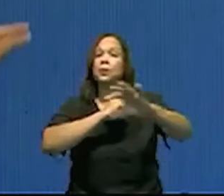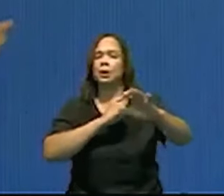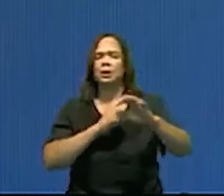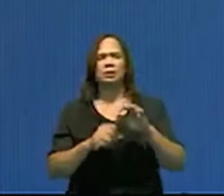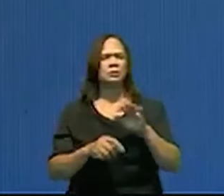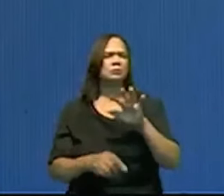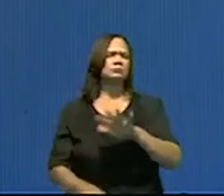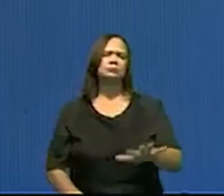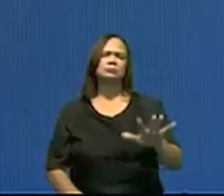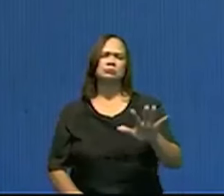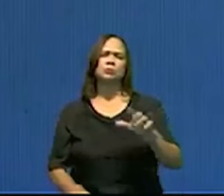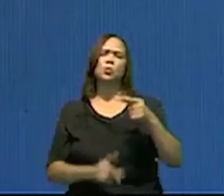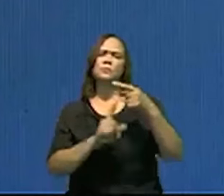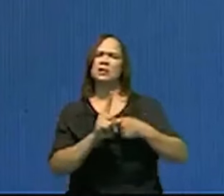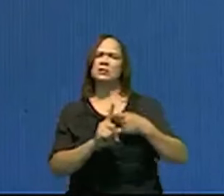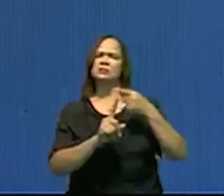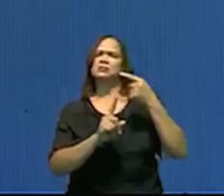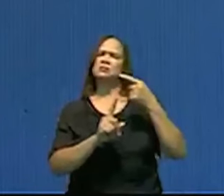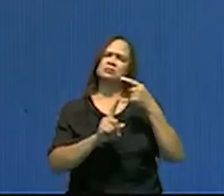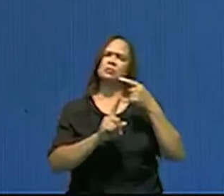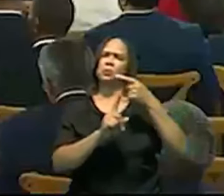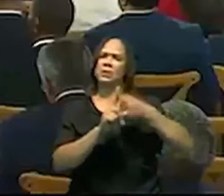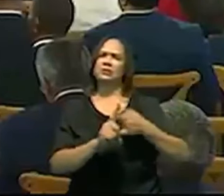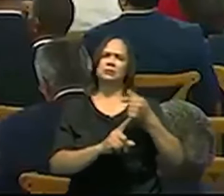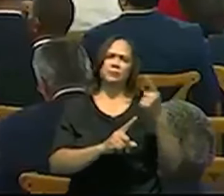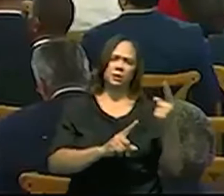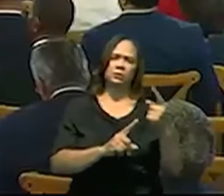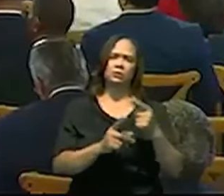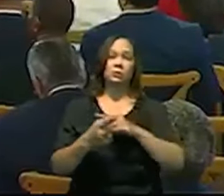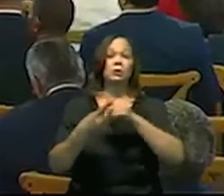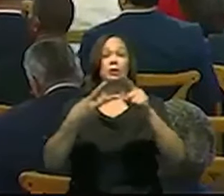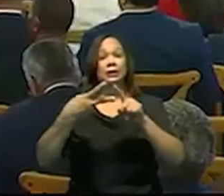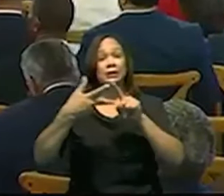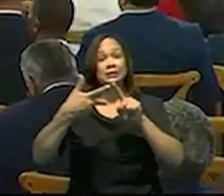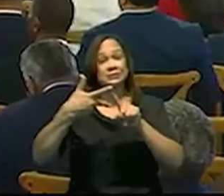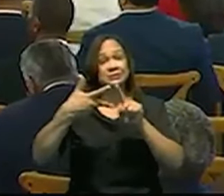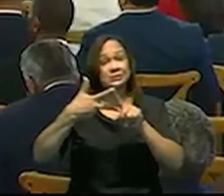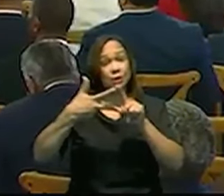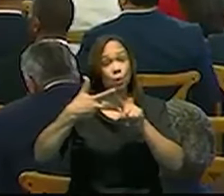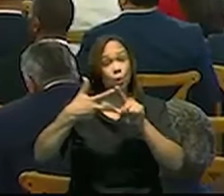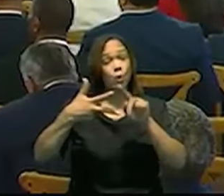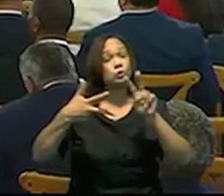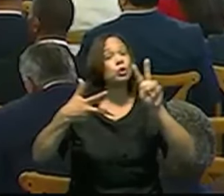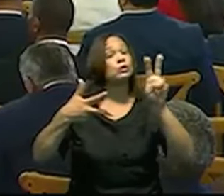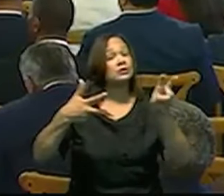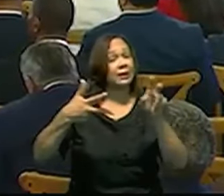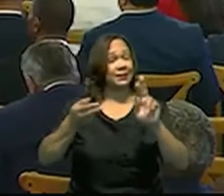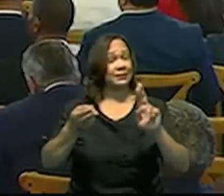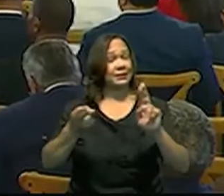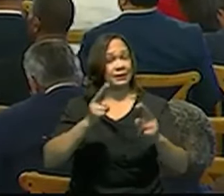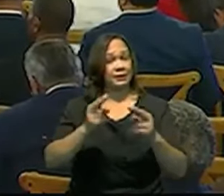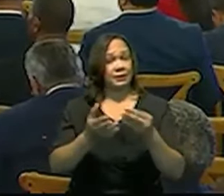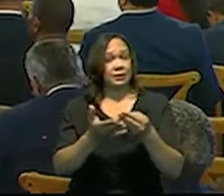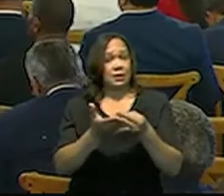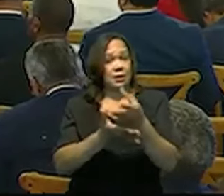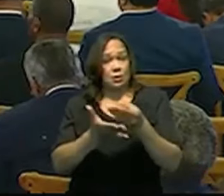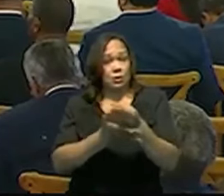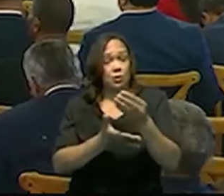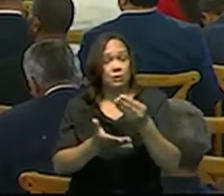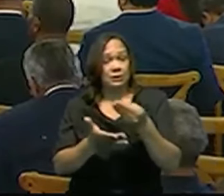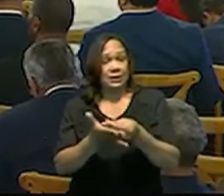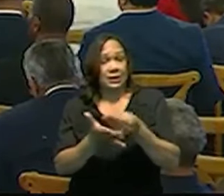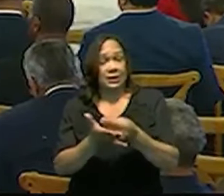hace aproximadamente un mes, un mes y medio. El segundo pilar de esta reforma del gasto público